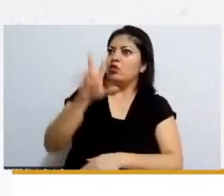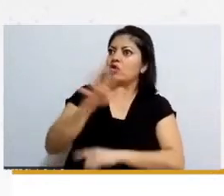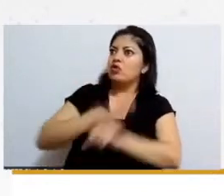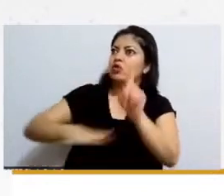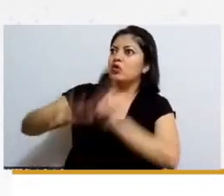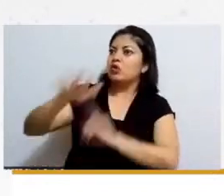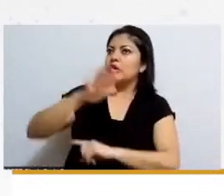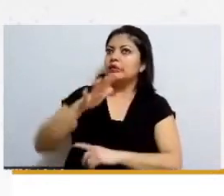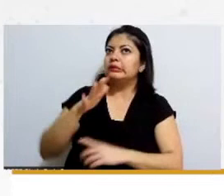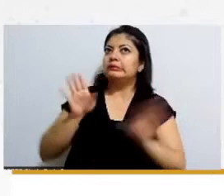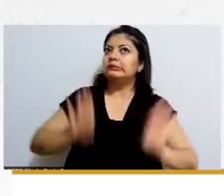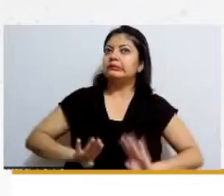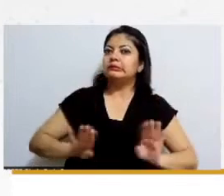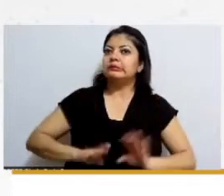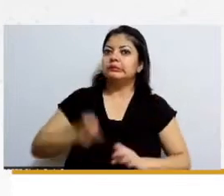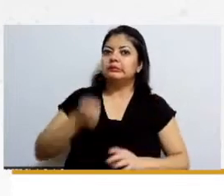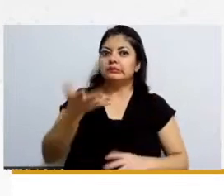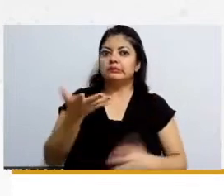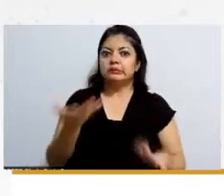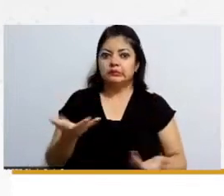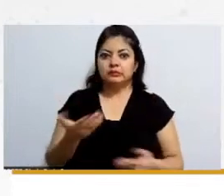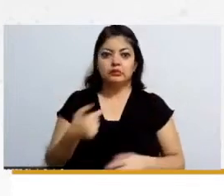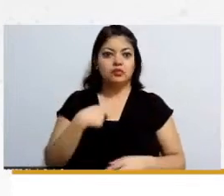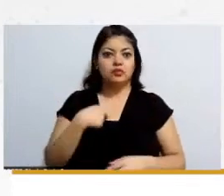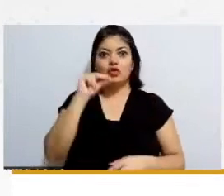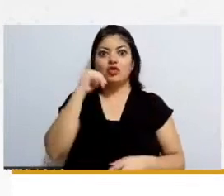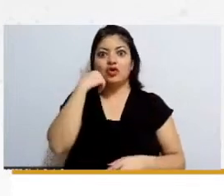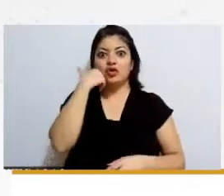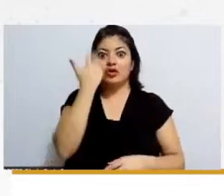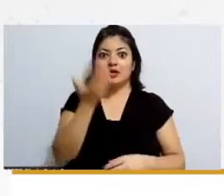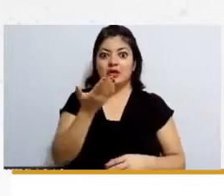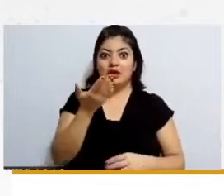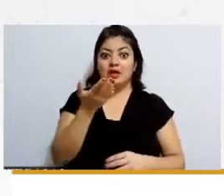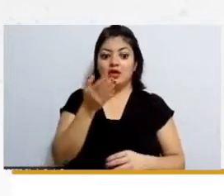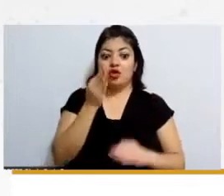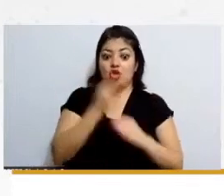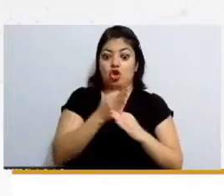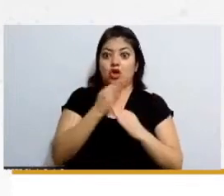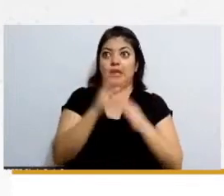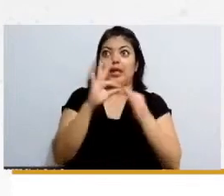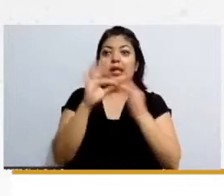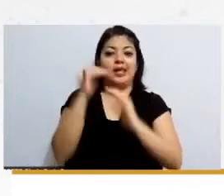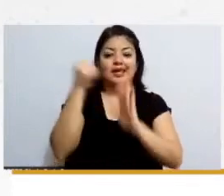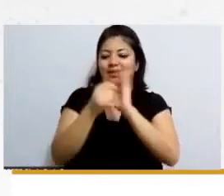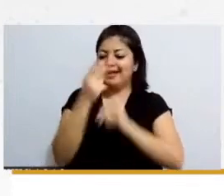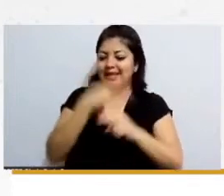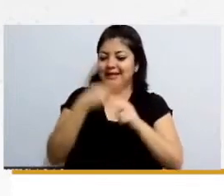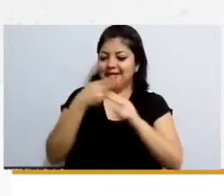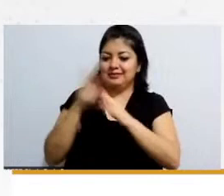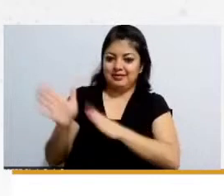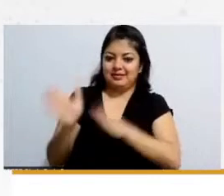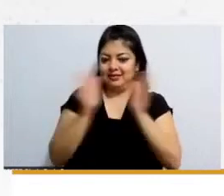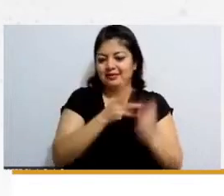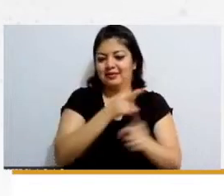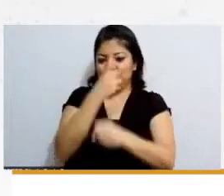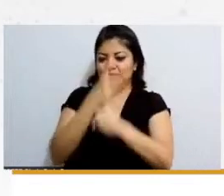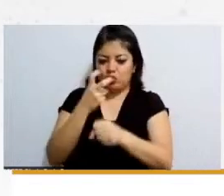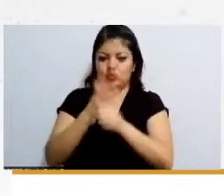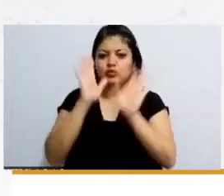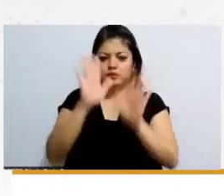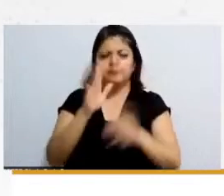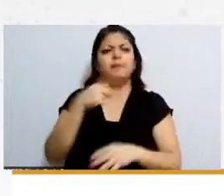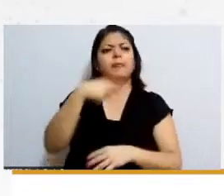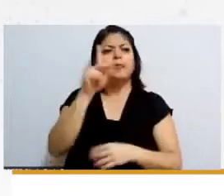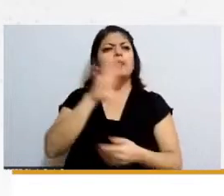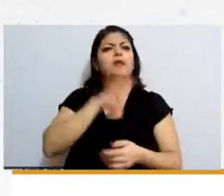no quiero abundar más hasta el siguiente bloque que creo que es el que tenemos que hablar pero si hay unos puntos interesantes